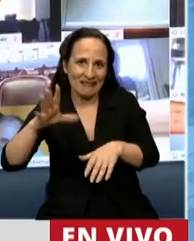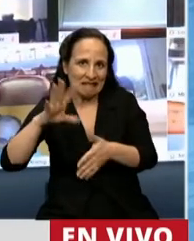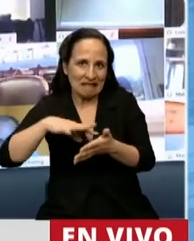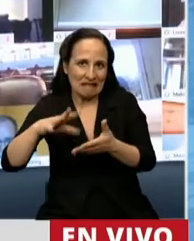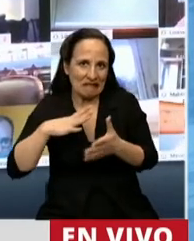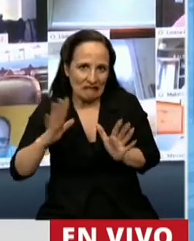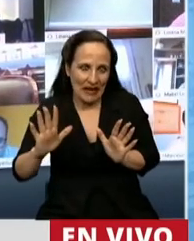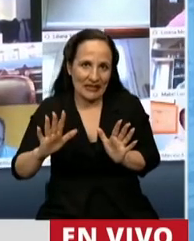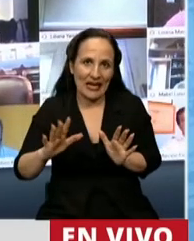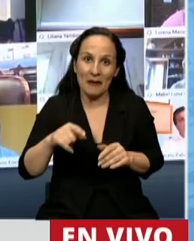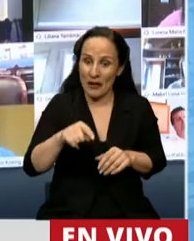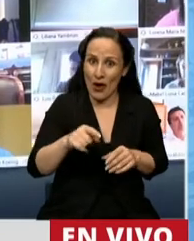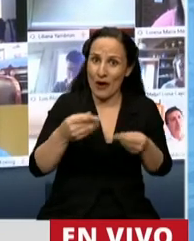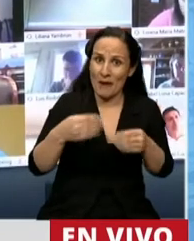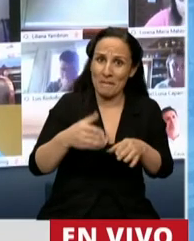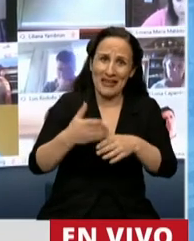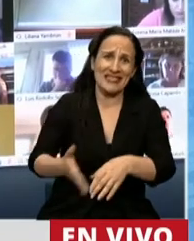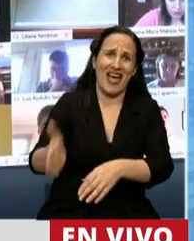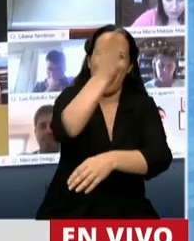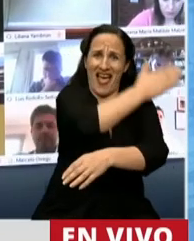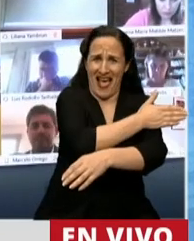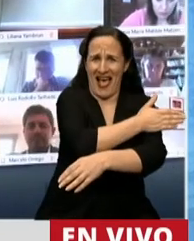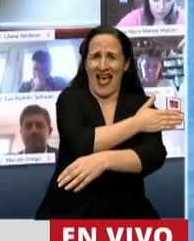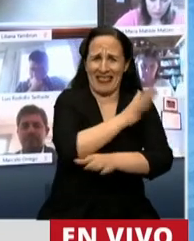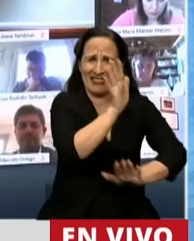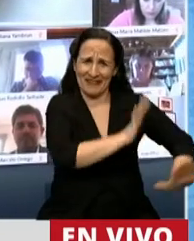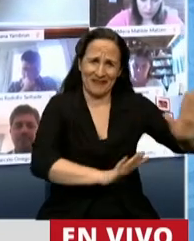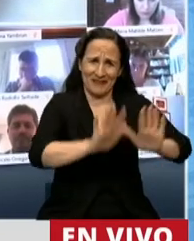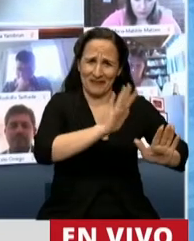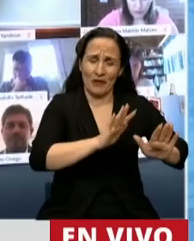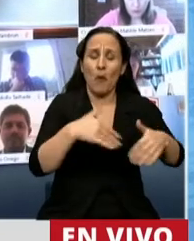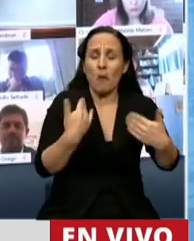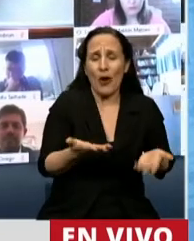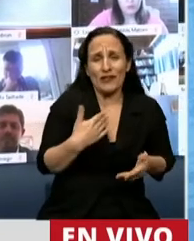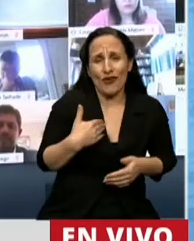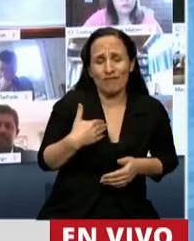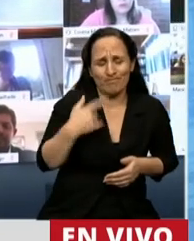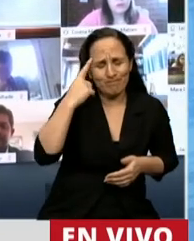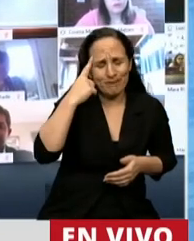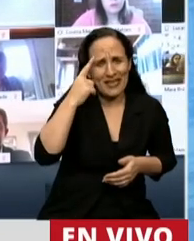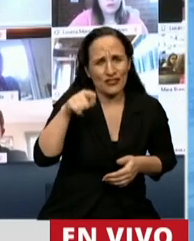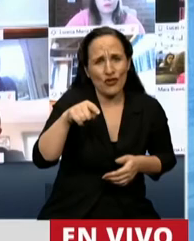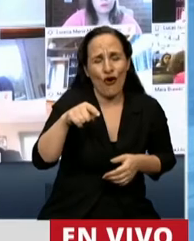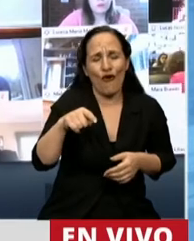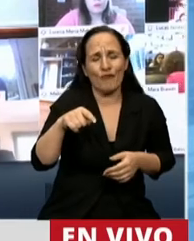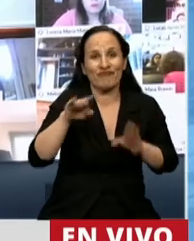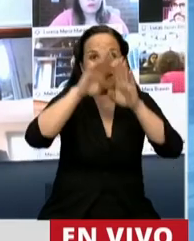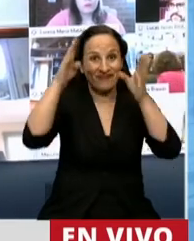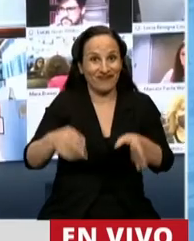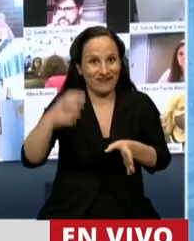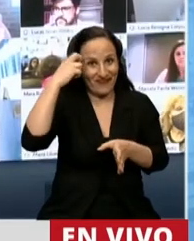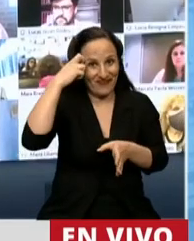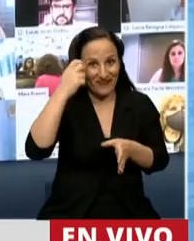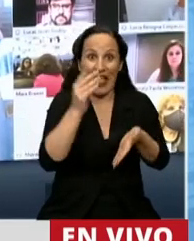Y estos planeamientos comienzan con mucho tiempo de antelación. Por tal motivo yo creo que sería interesante que desde nuestra Cámara